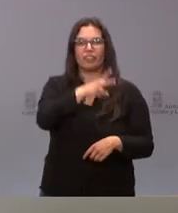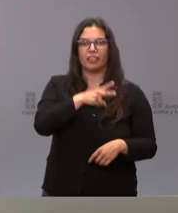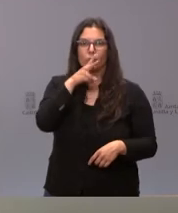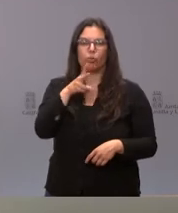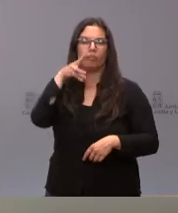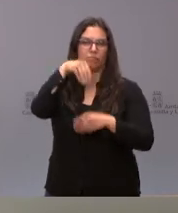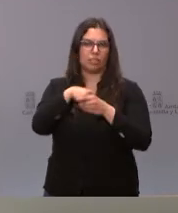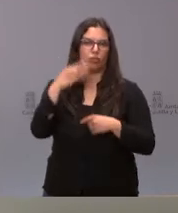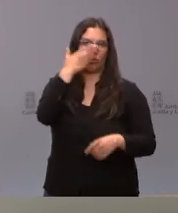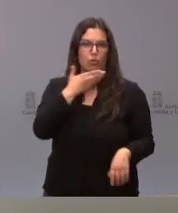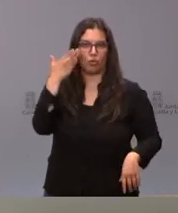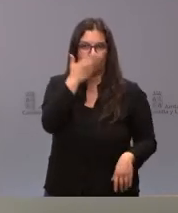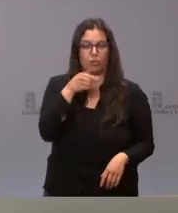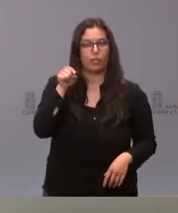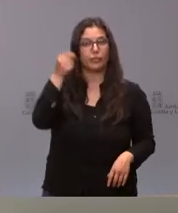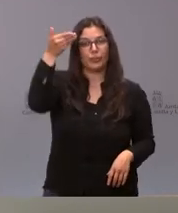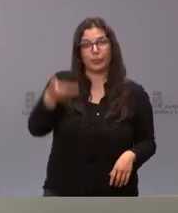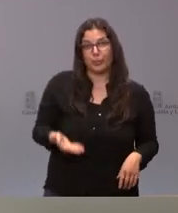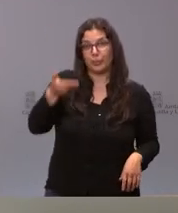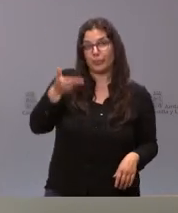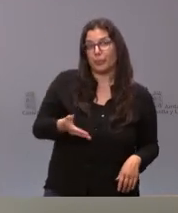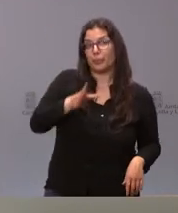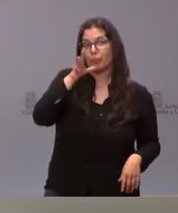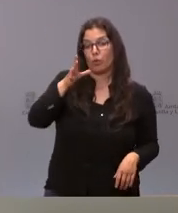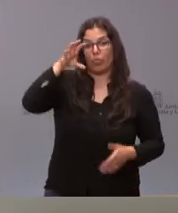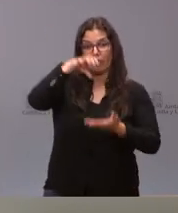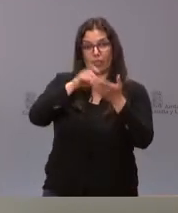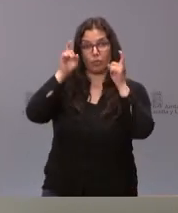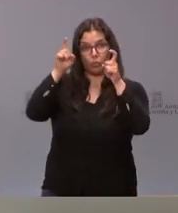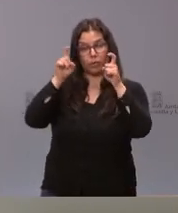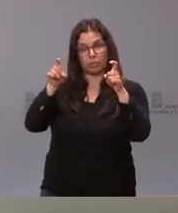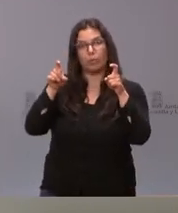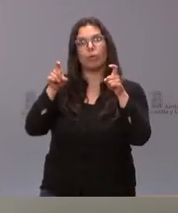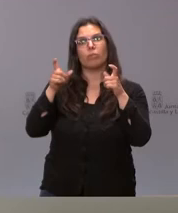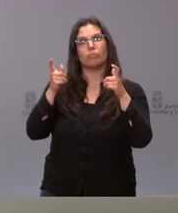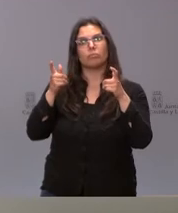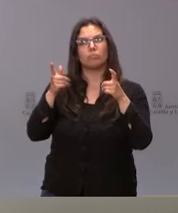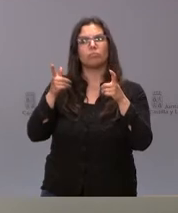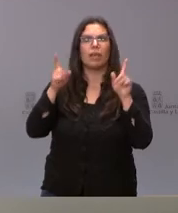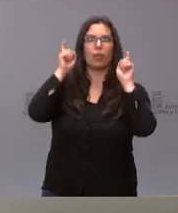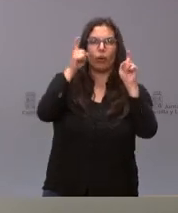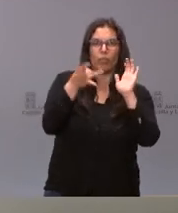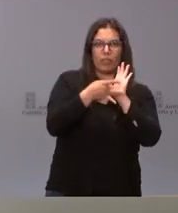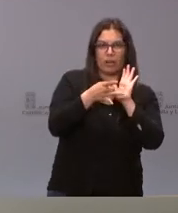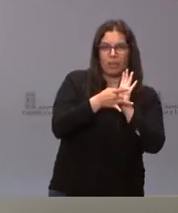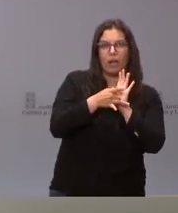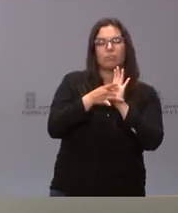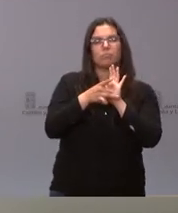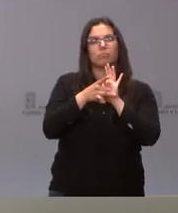nuestra comunidad autónoma. un elemento fundamental porque en nuestros centros educativos no solamente se presta un servicio de educación de calidad, de aprender